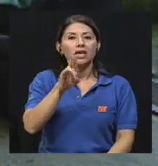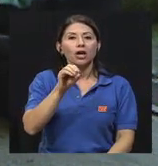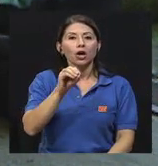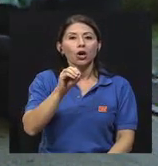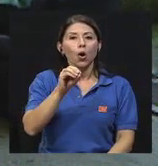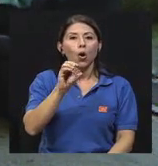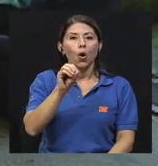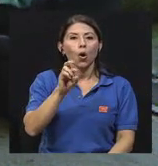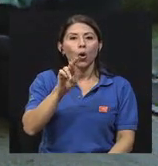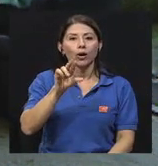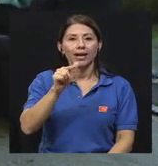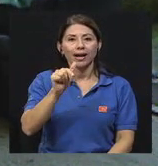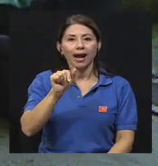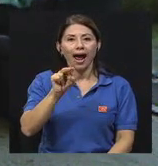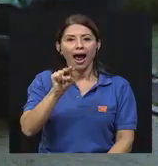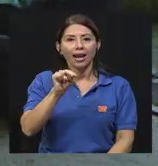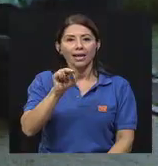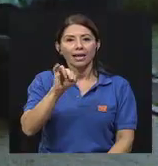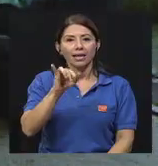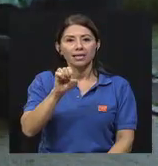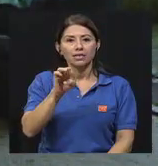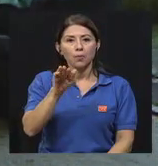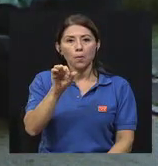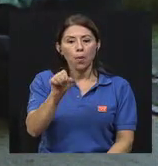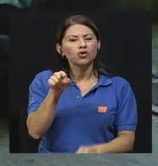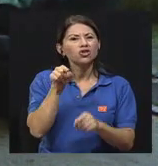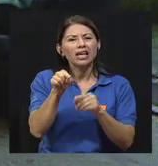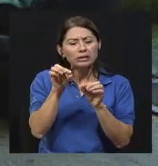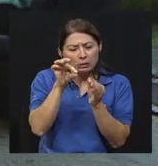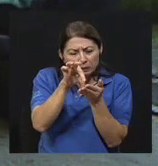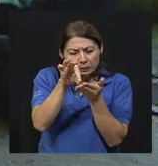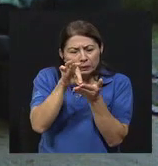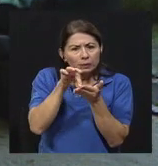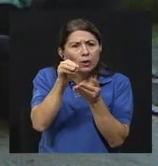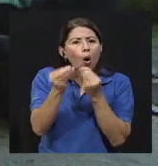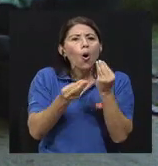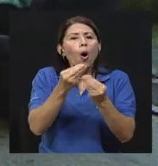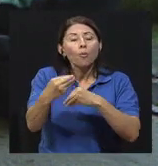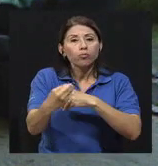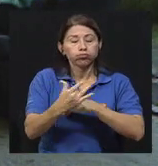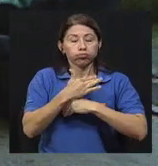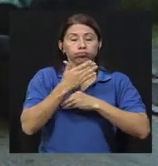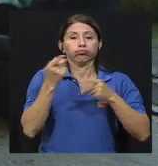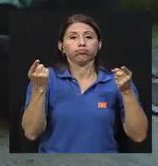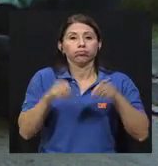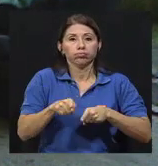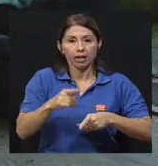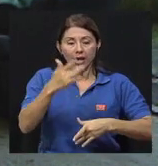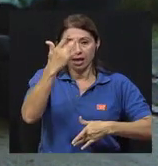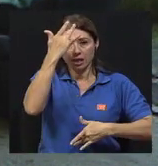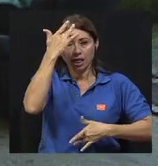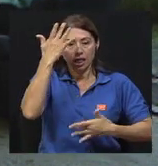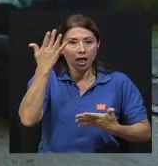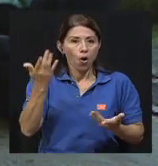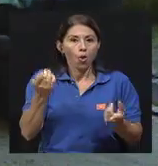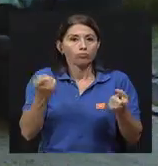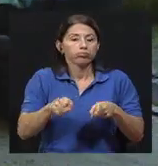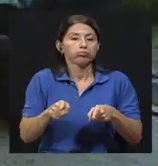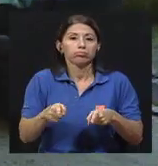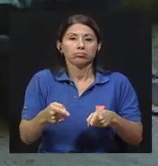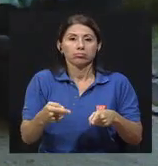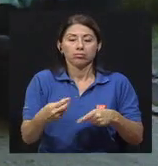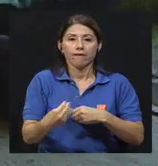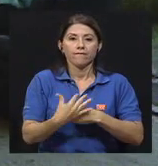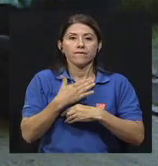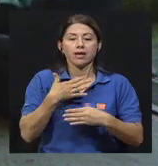microorganismos y cómo estos afectan la salud de todos nosotros. Y además de eso, María del Mar, cómo